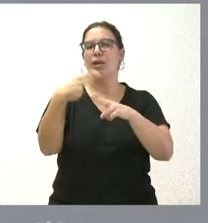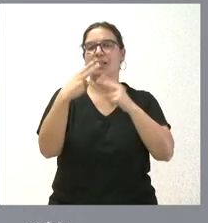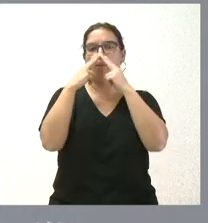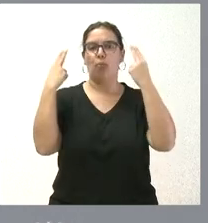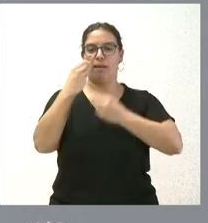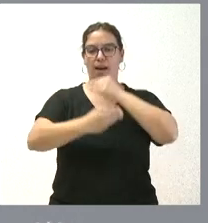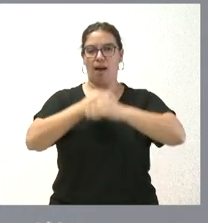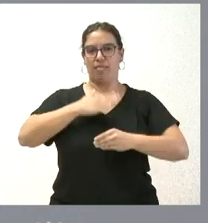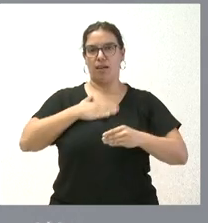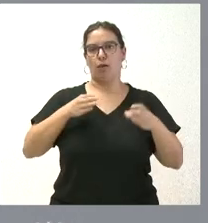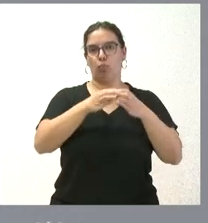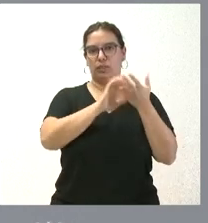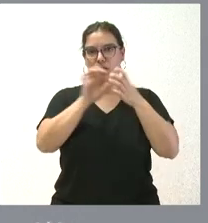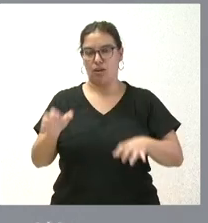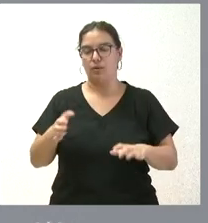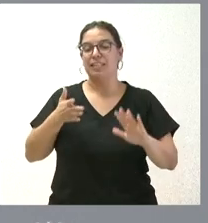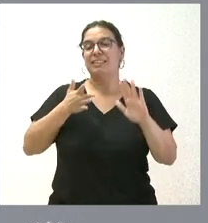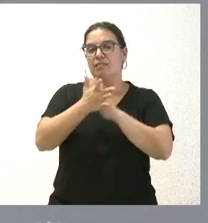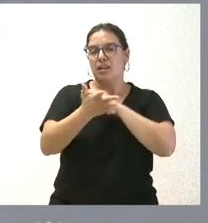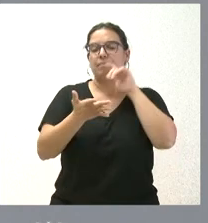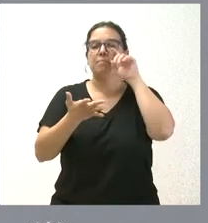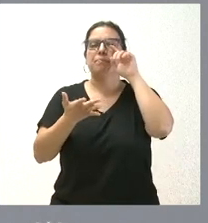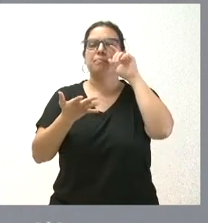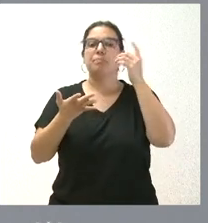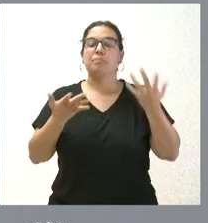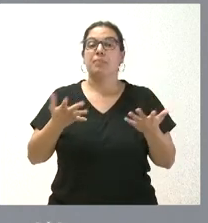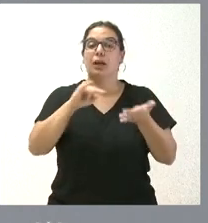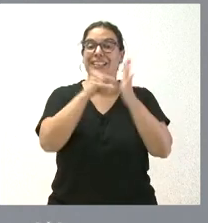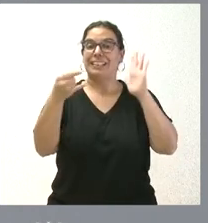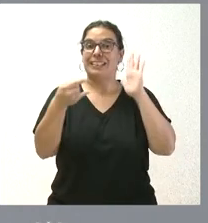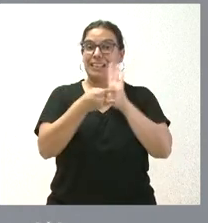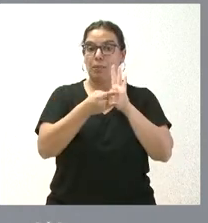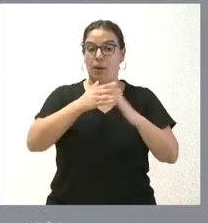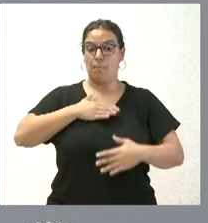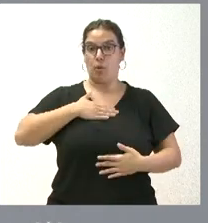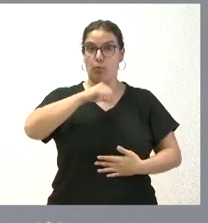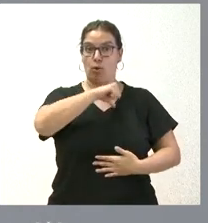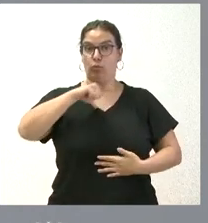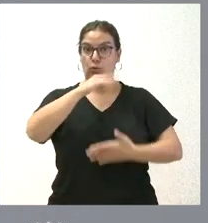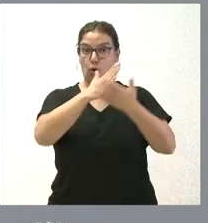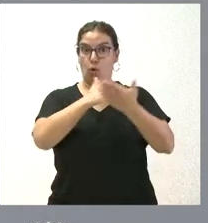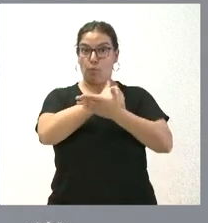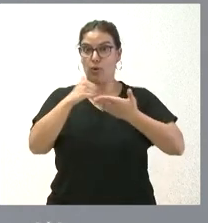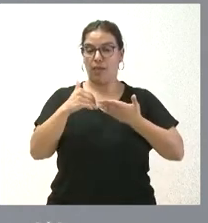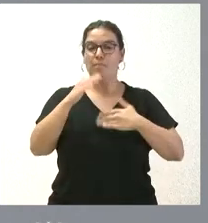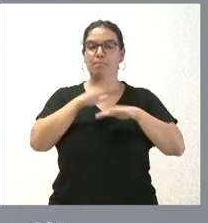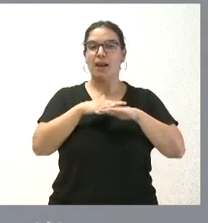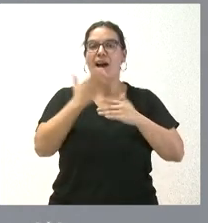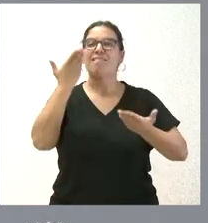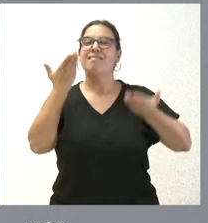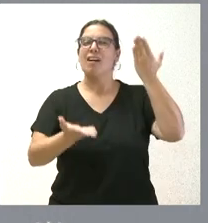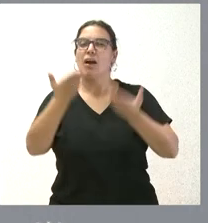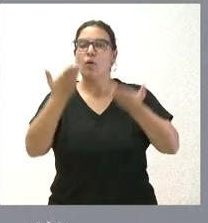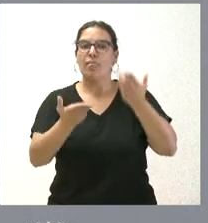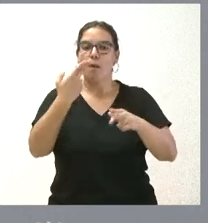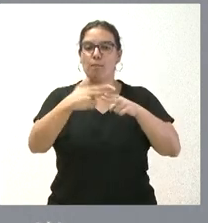de Castilla y León. Estamos hablando del mecanismo autonómico de la comunidad para la evaluación de